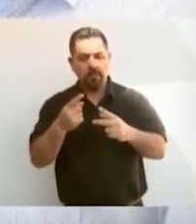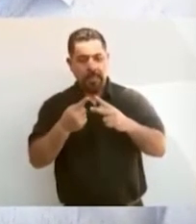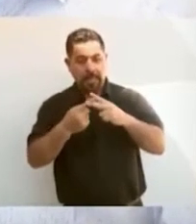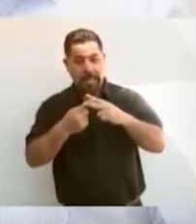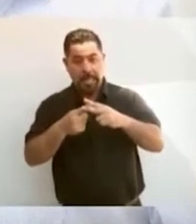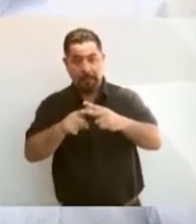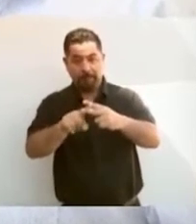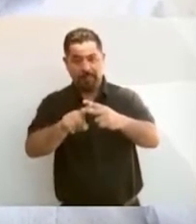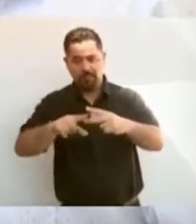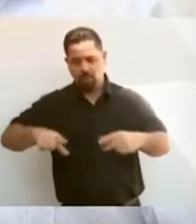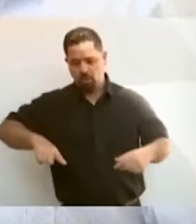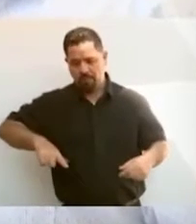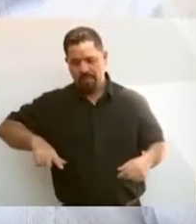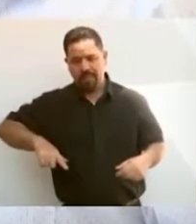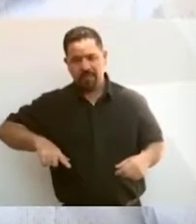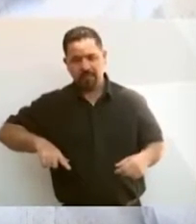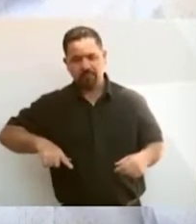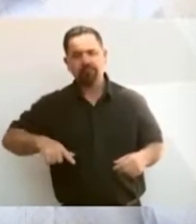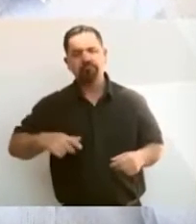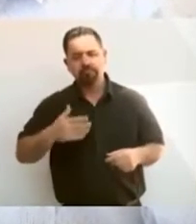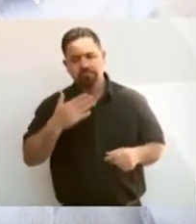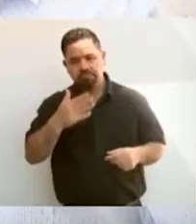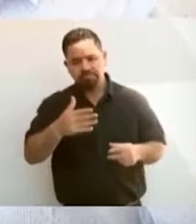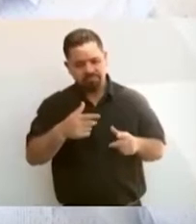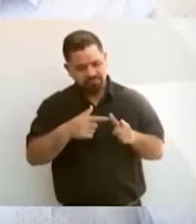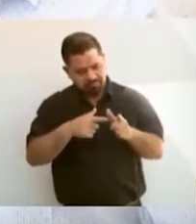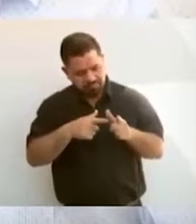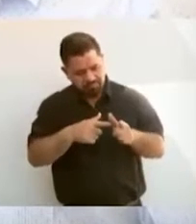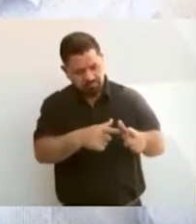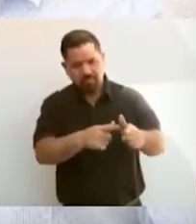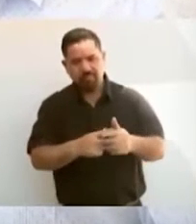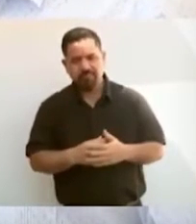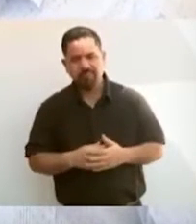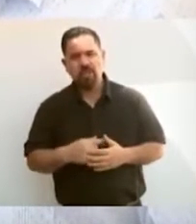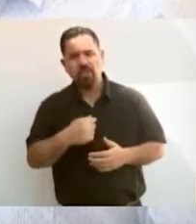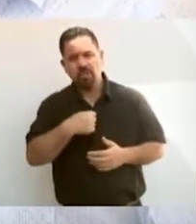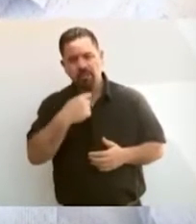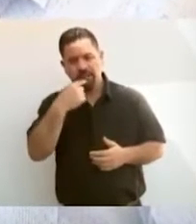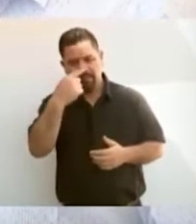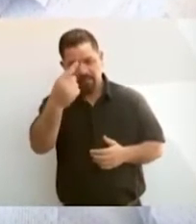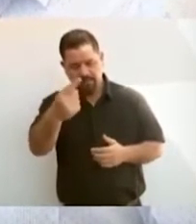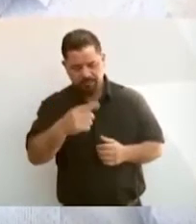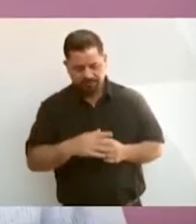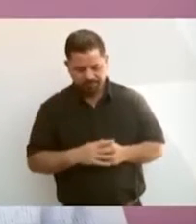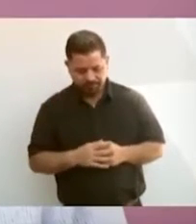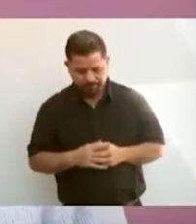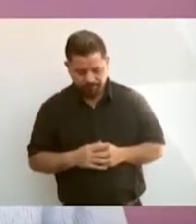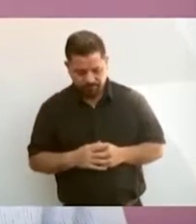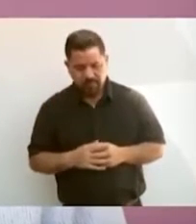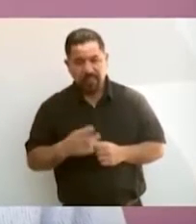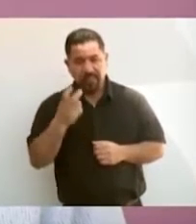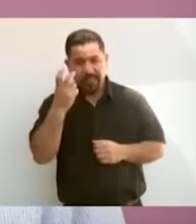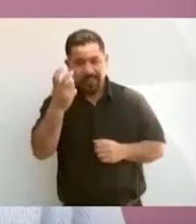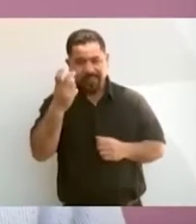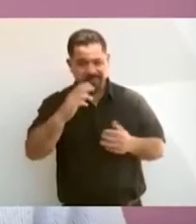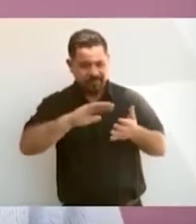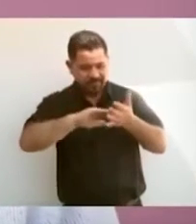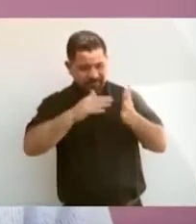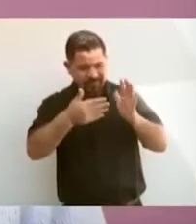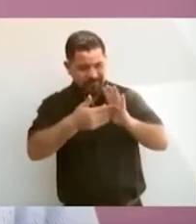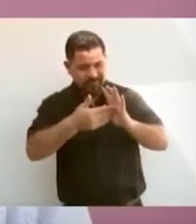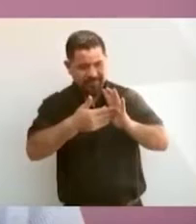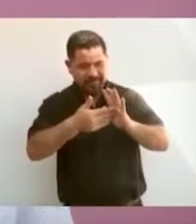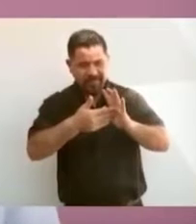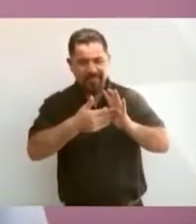gobierno. Yo les diría que esa estrategia la